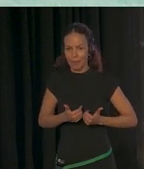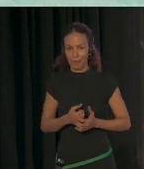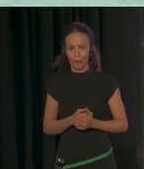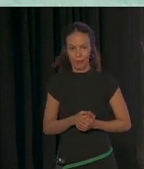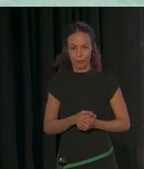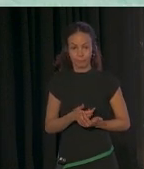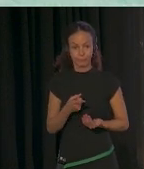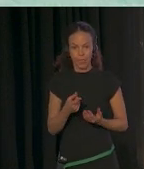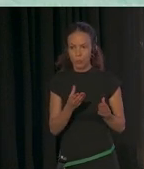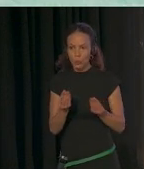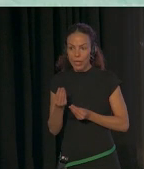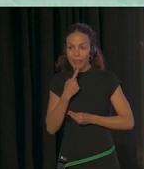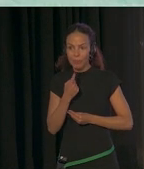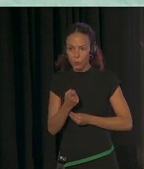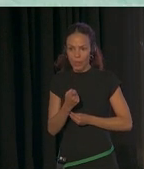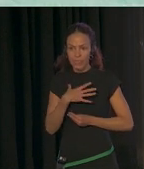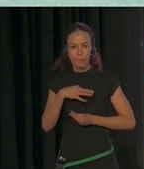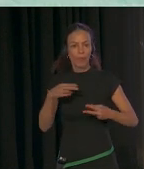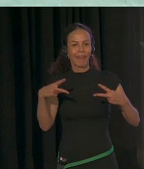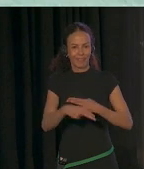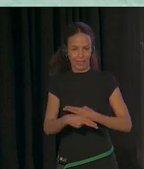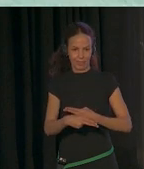muchas de estas dificultades que se podrían haber evitado.